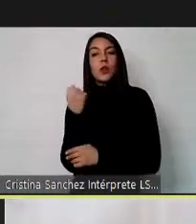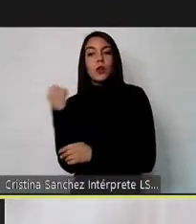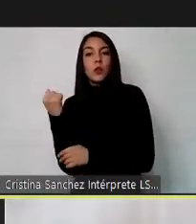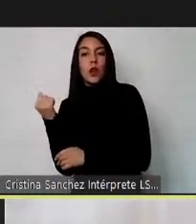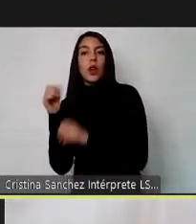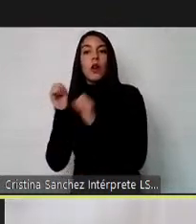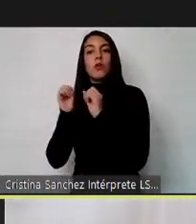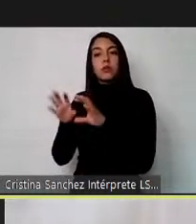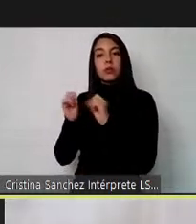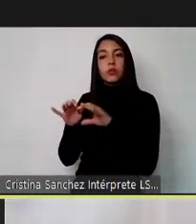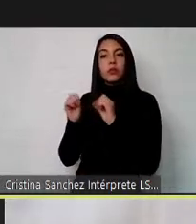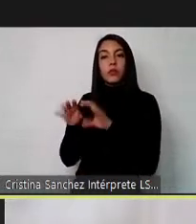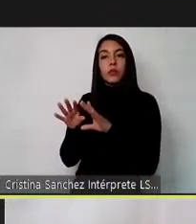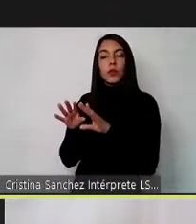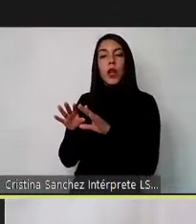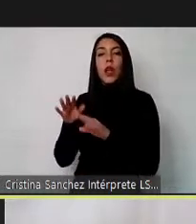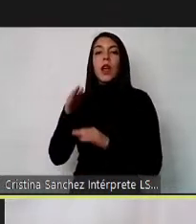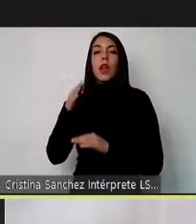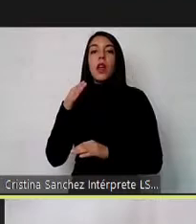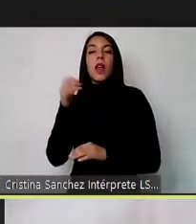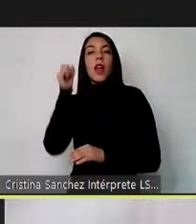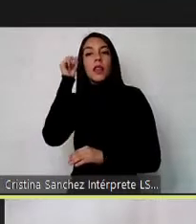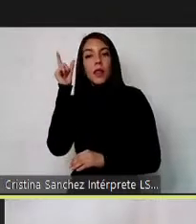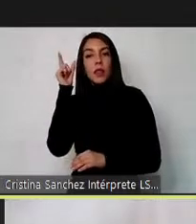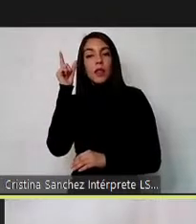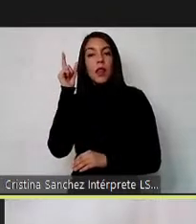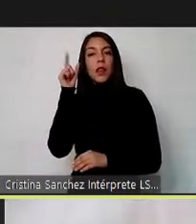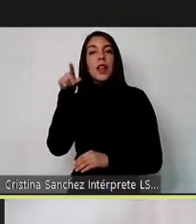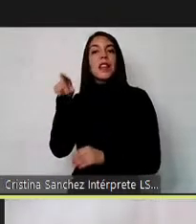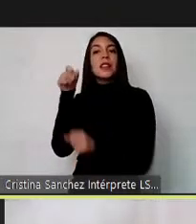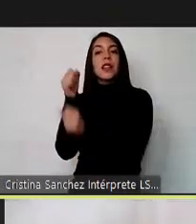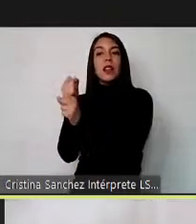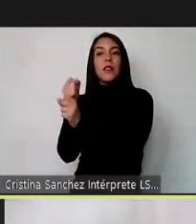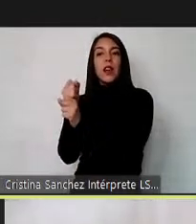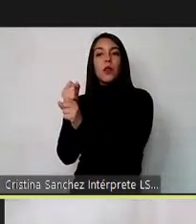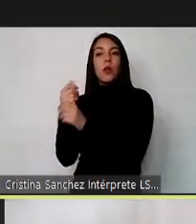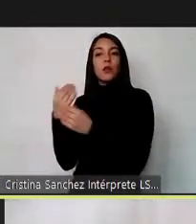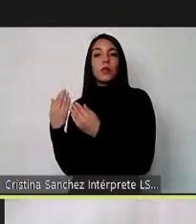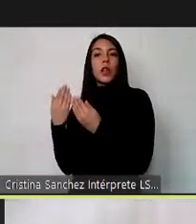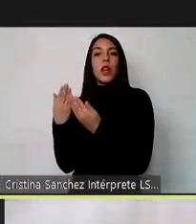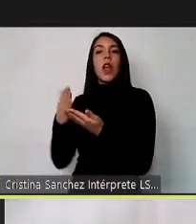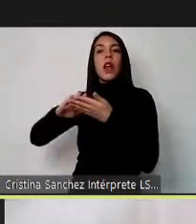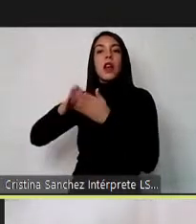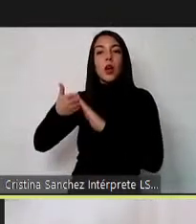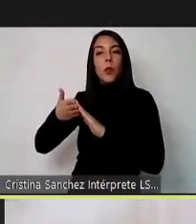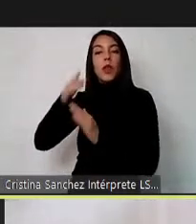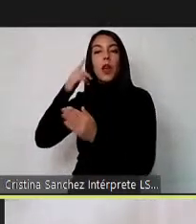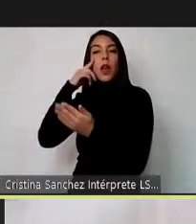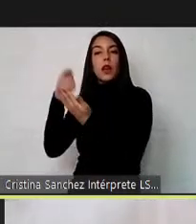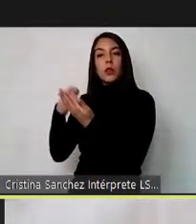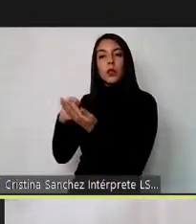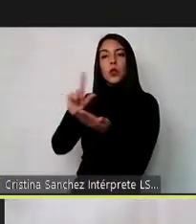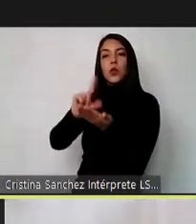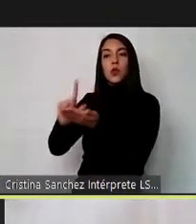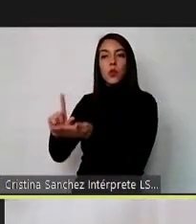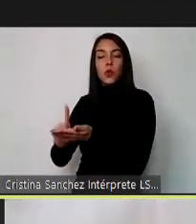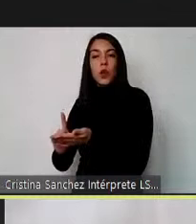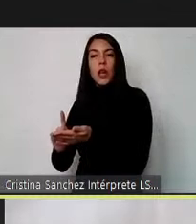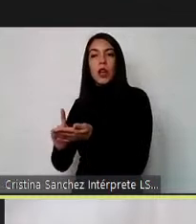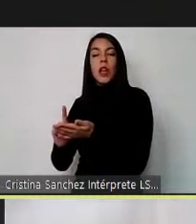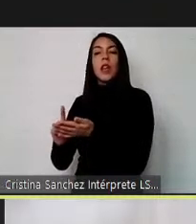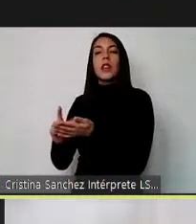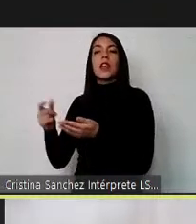formación pero sobre todo tenemos que entender que ese trabajo va a estar en la comunidad por lo tanto tenemos que reconocer espacios de intermedia laboral